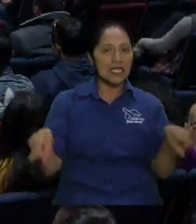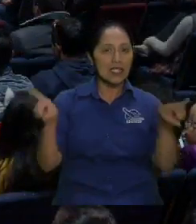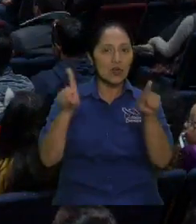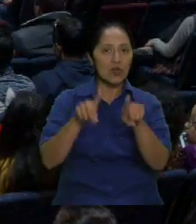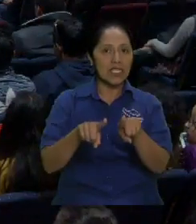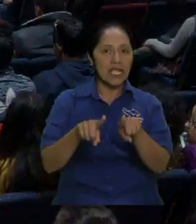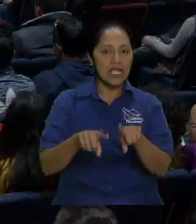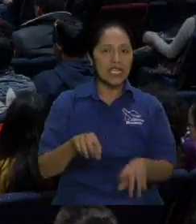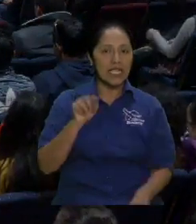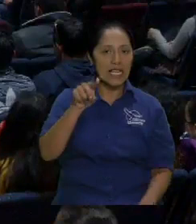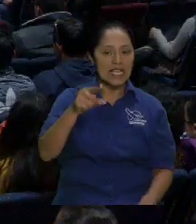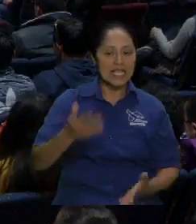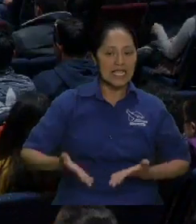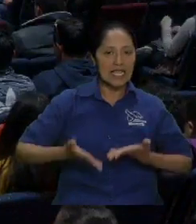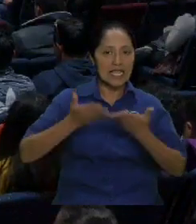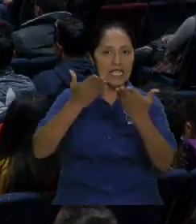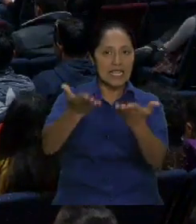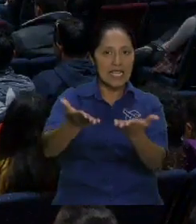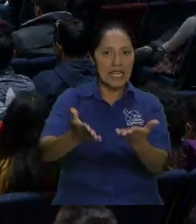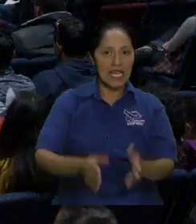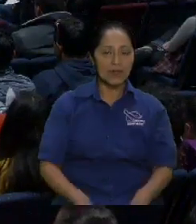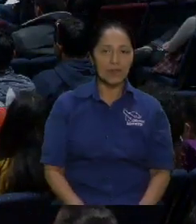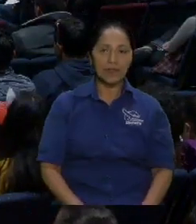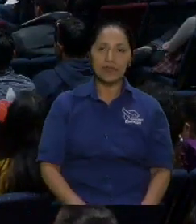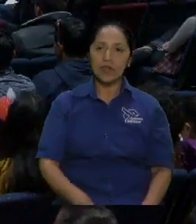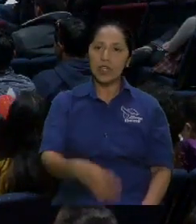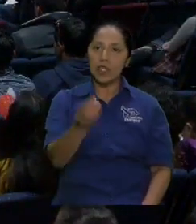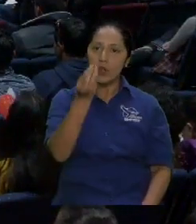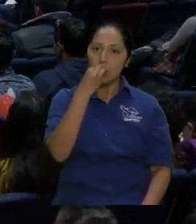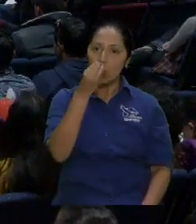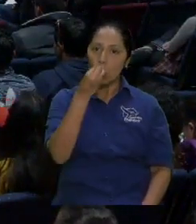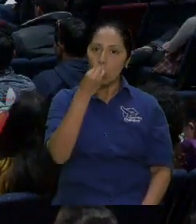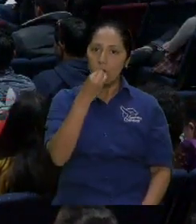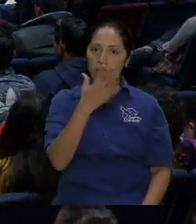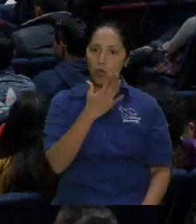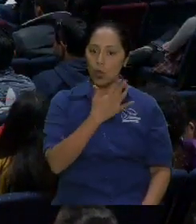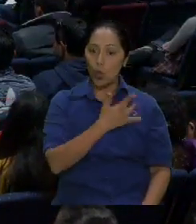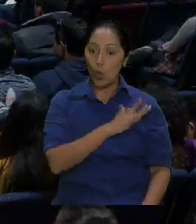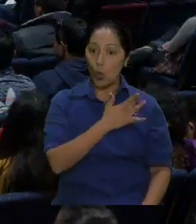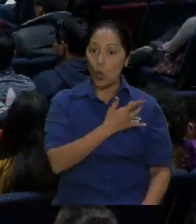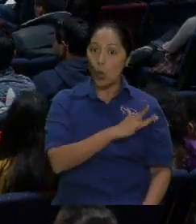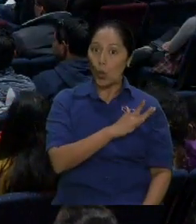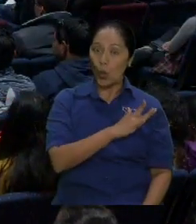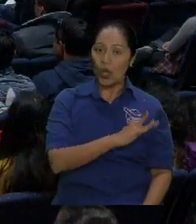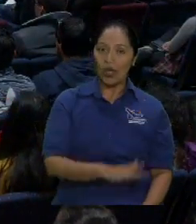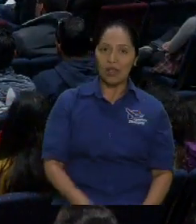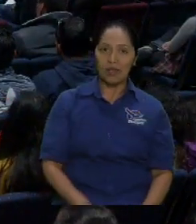Platiquemos, platiquemos. ¿Cuántos han comido caviar? Levanta la mano.